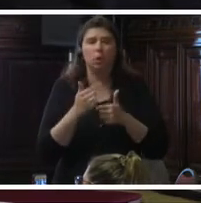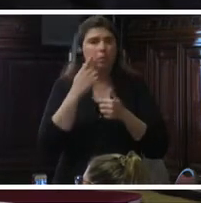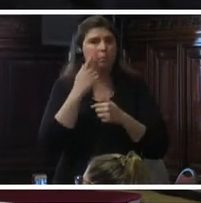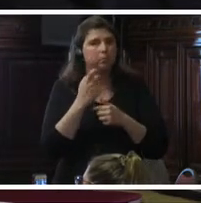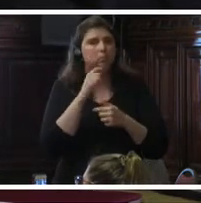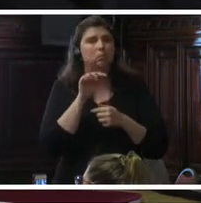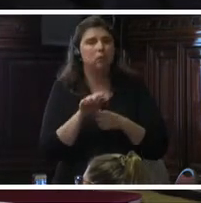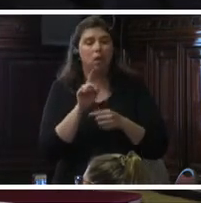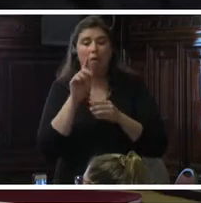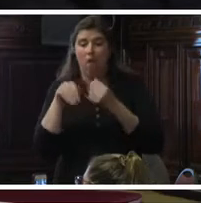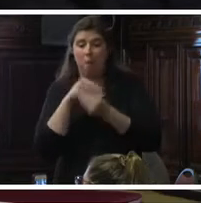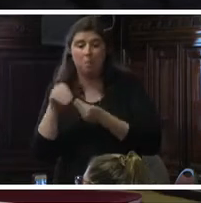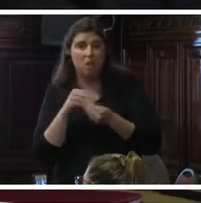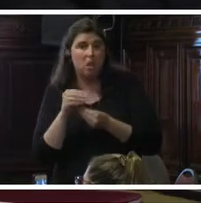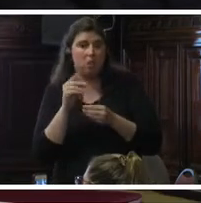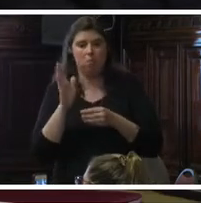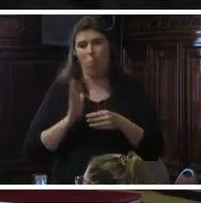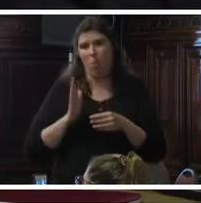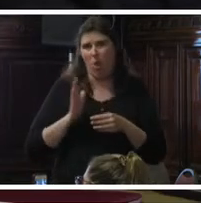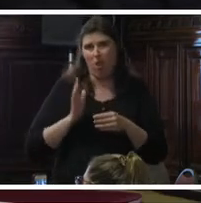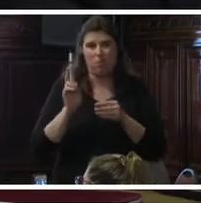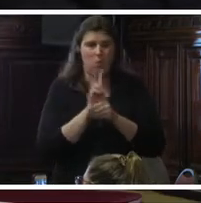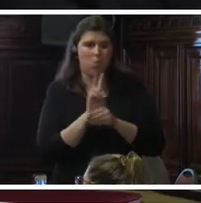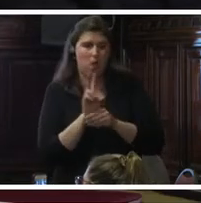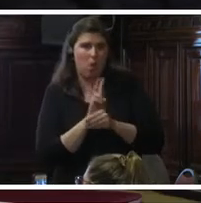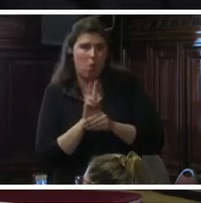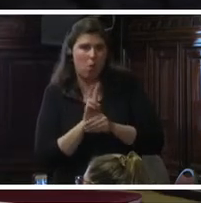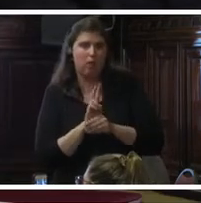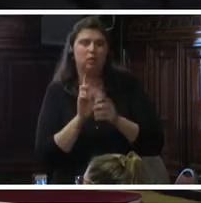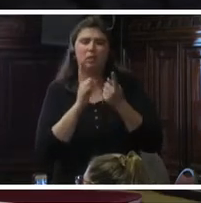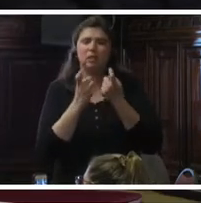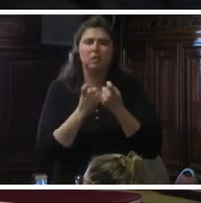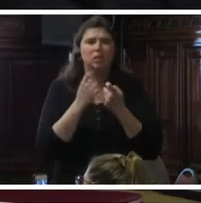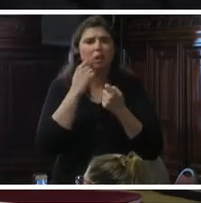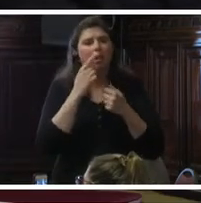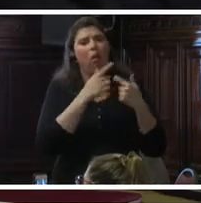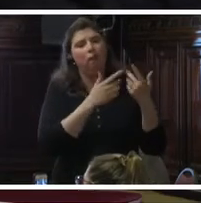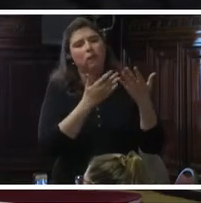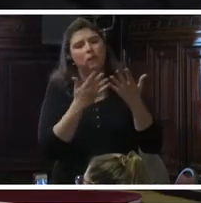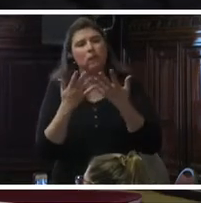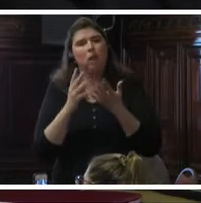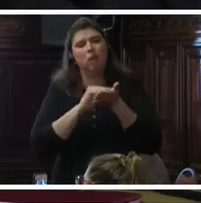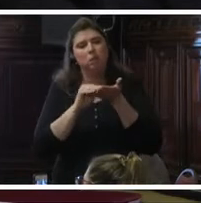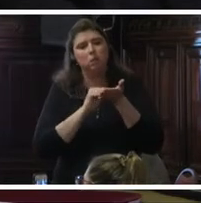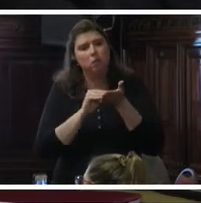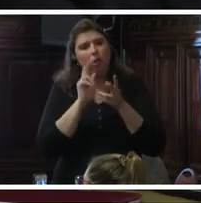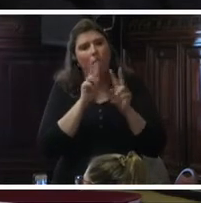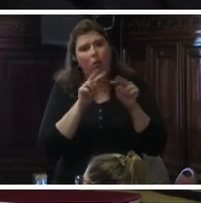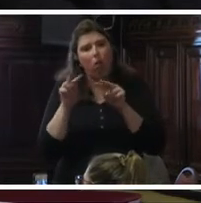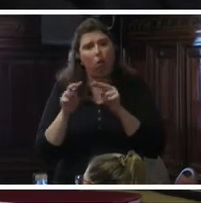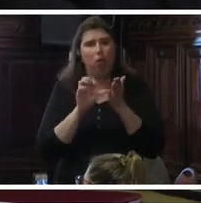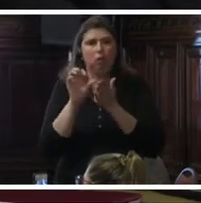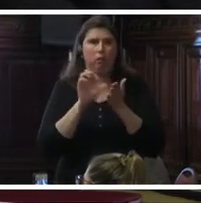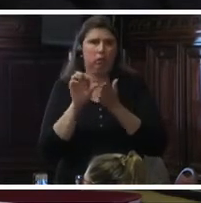familias y cuidadoras, principalmente mujeres. Es necesario navegar la burocracia para conocer los servicios disponibles.